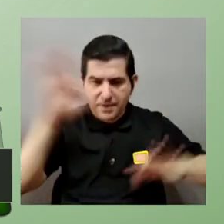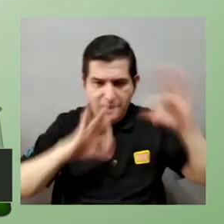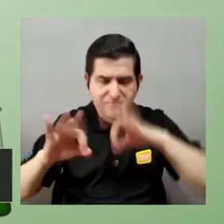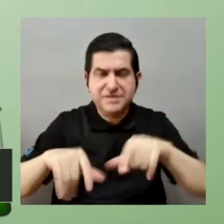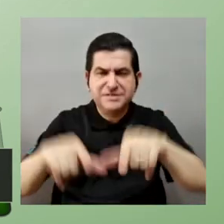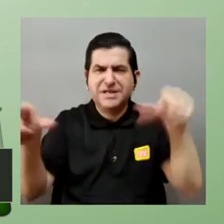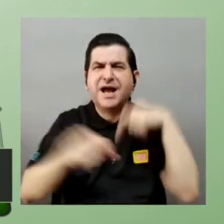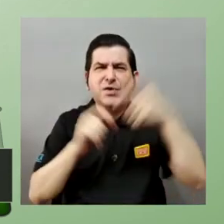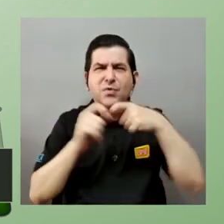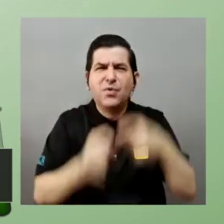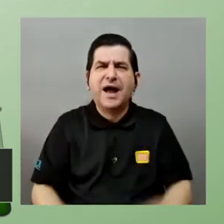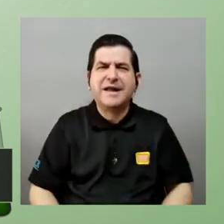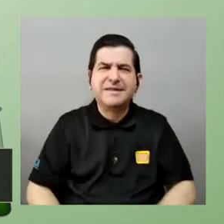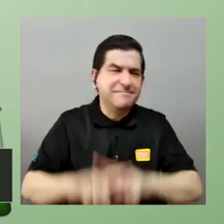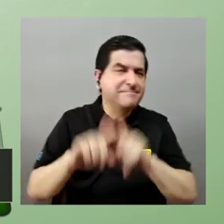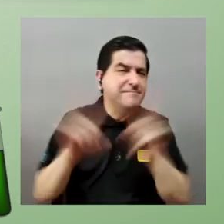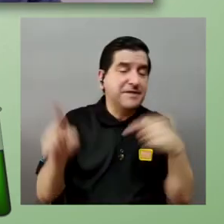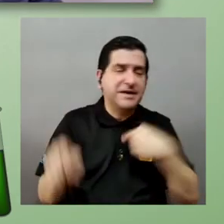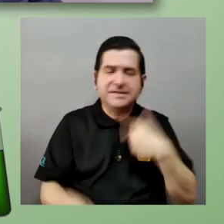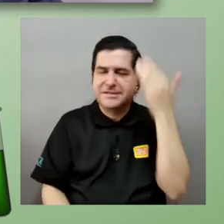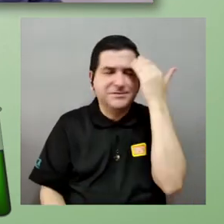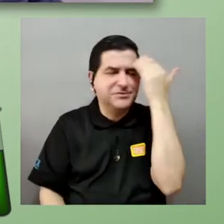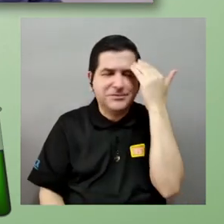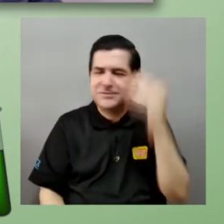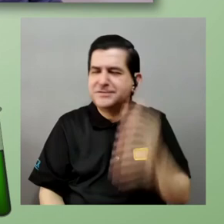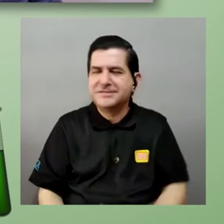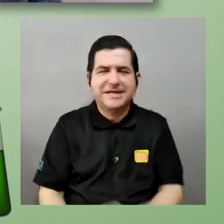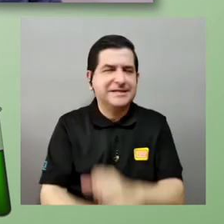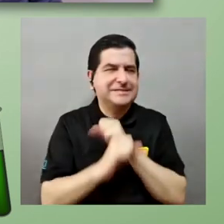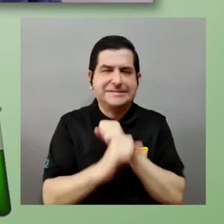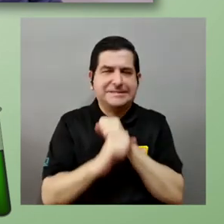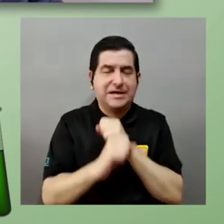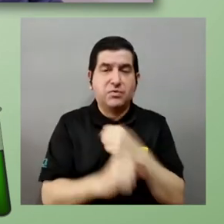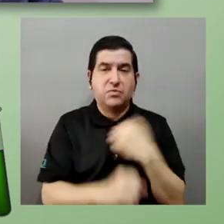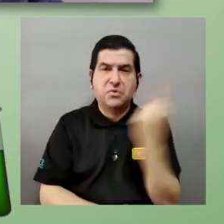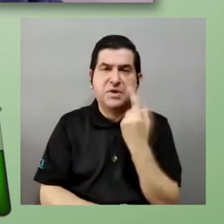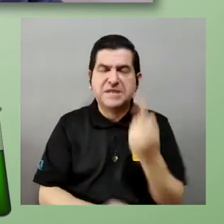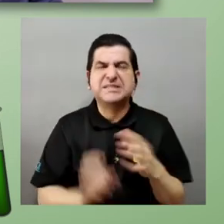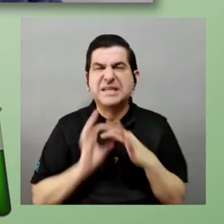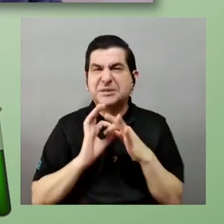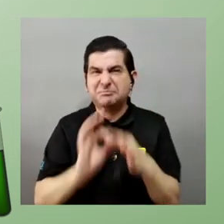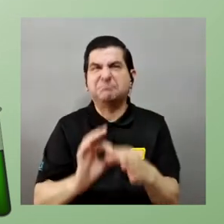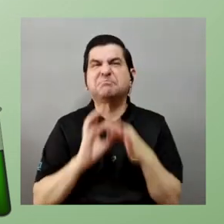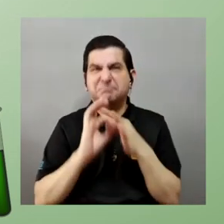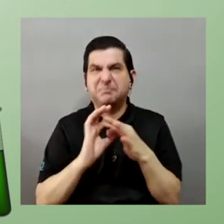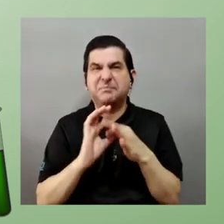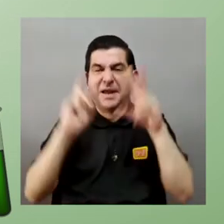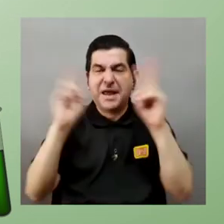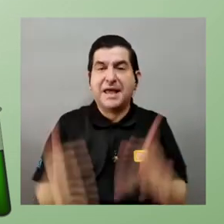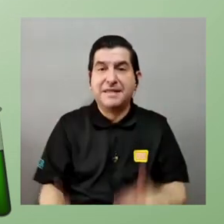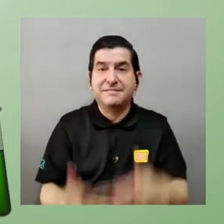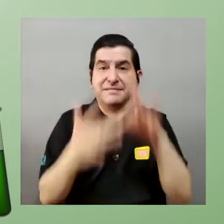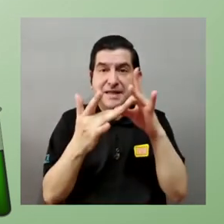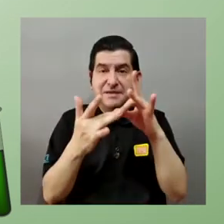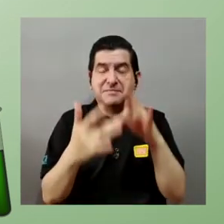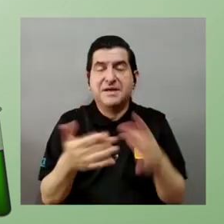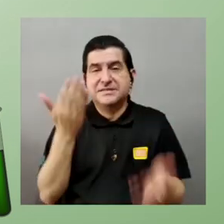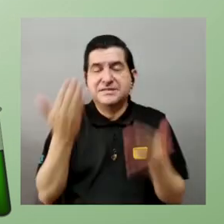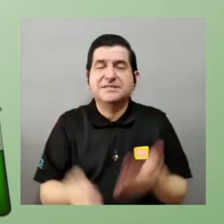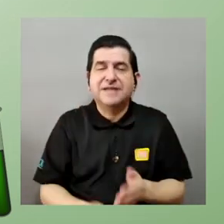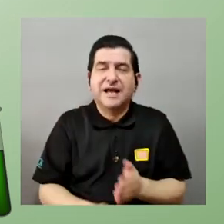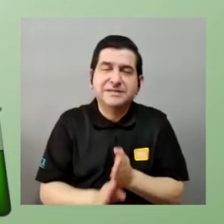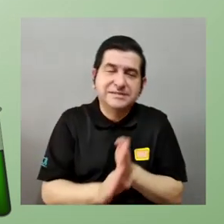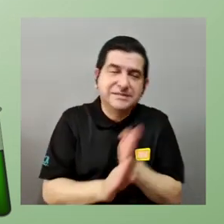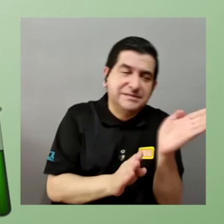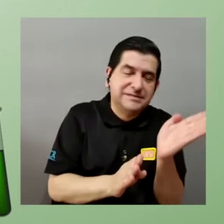propia física un lugar exacto donde divergen no no estoy segura creo que siempre van un poco de la mano pues en temas particulares se